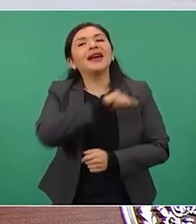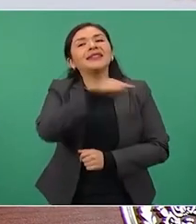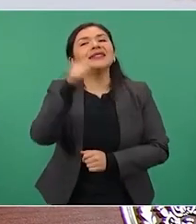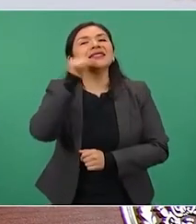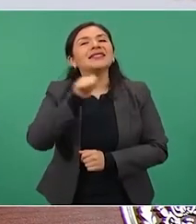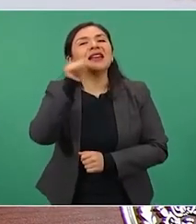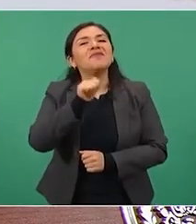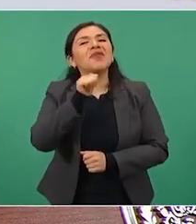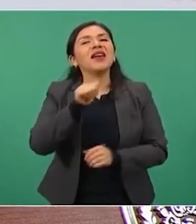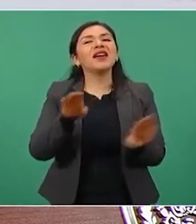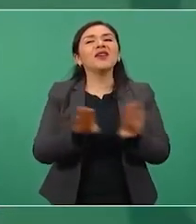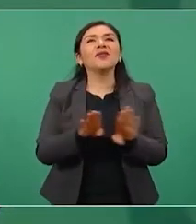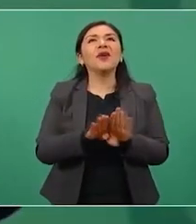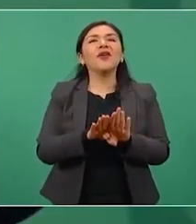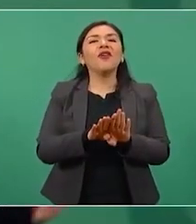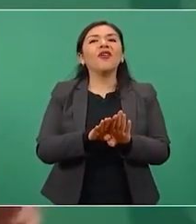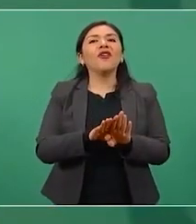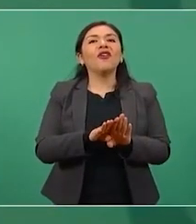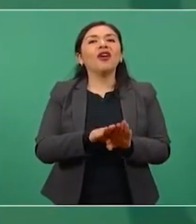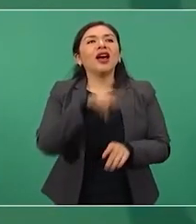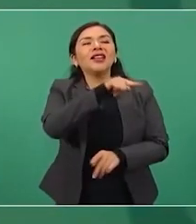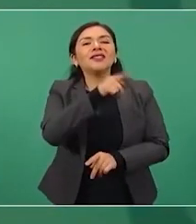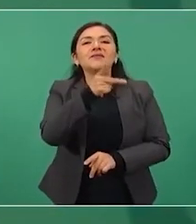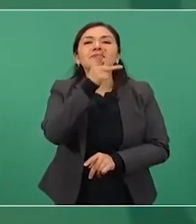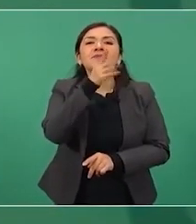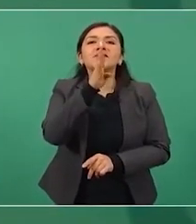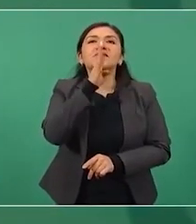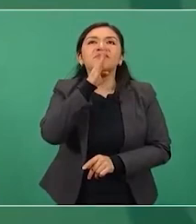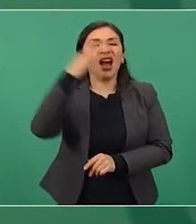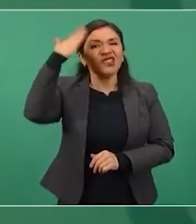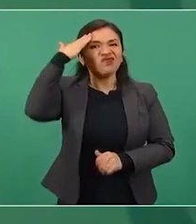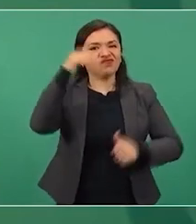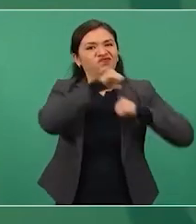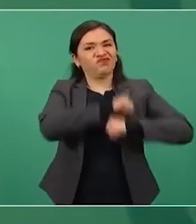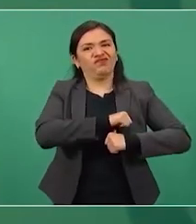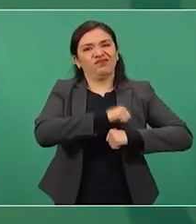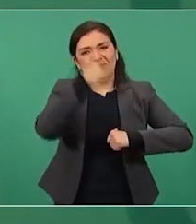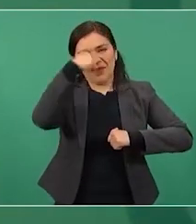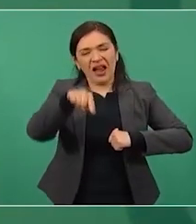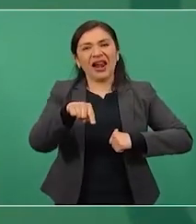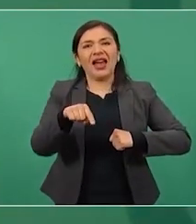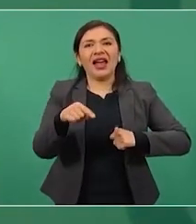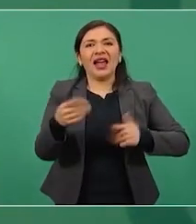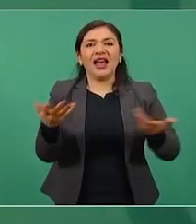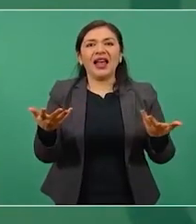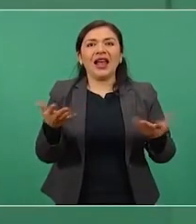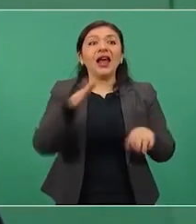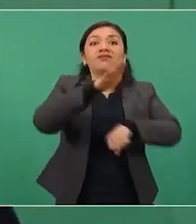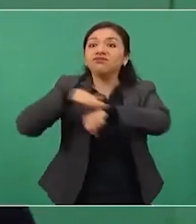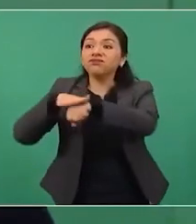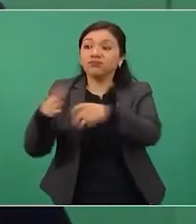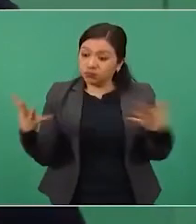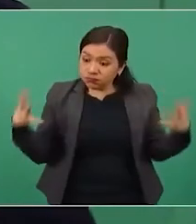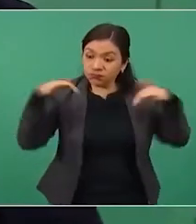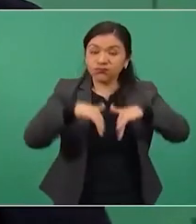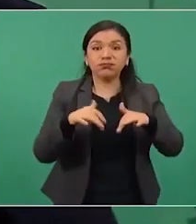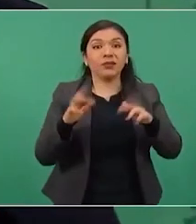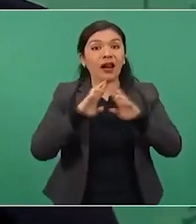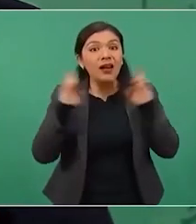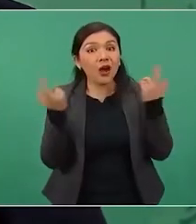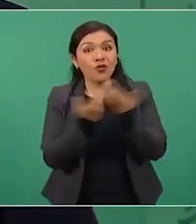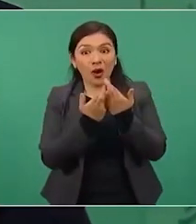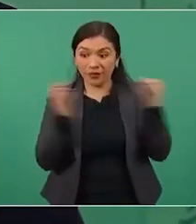este, eran los que nos convocaban, ¿no? A todos.